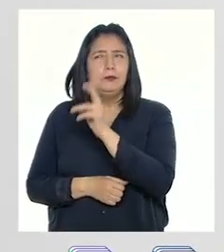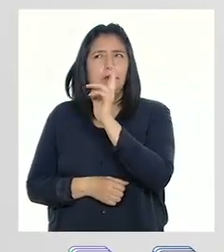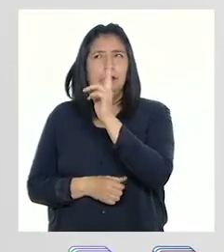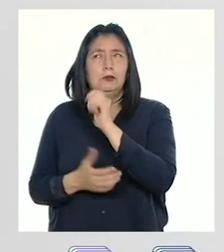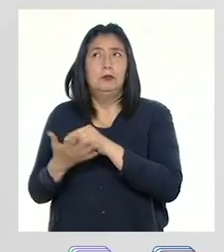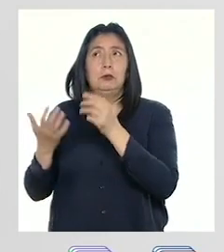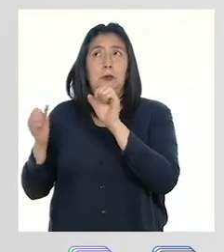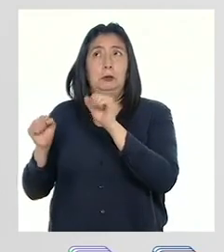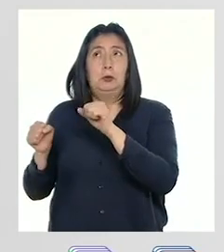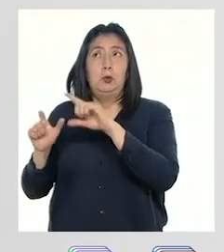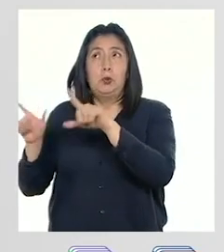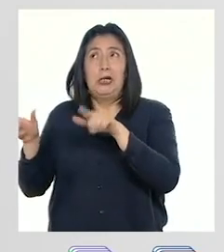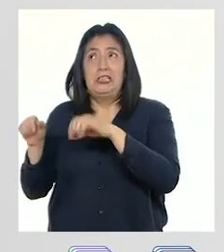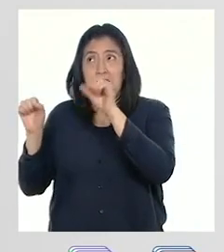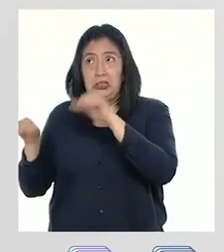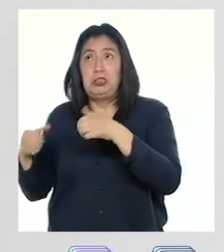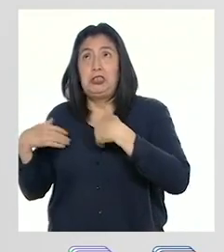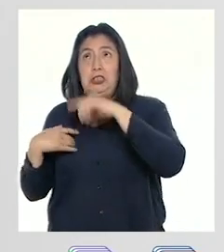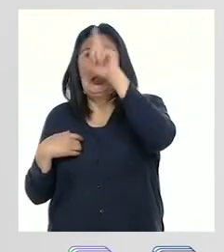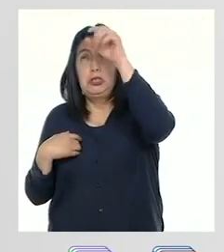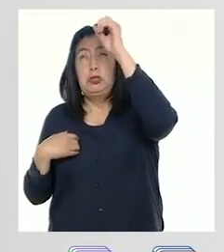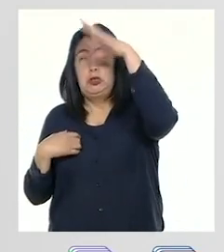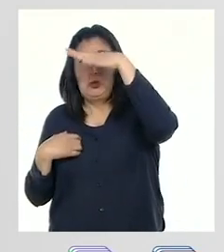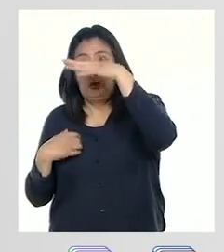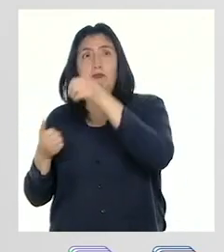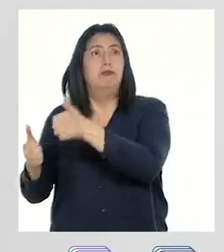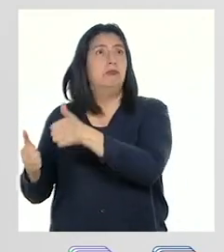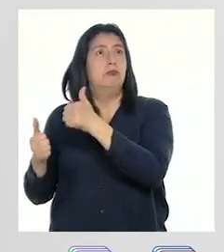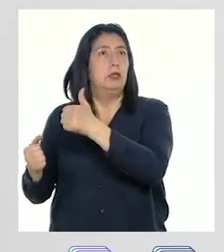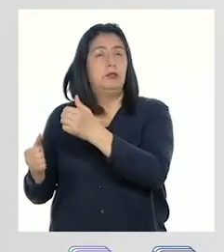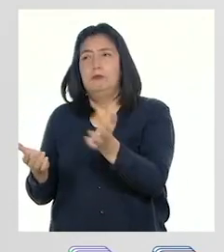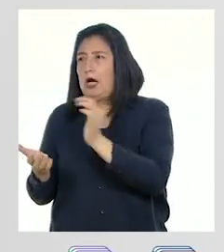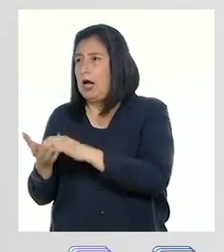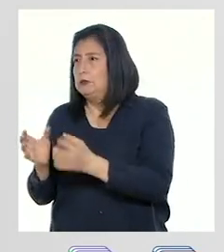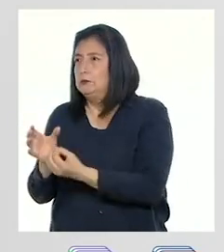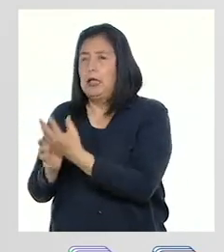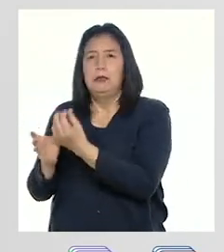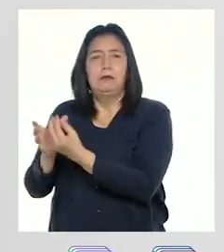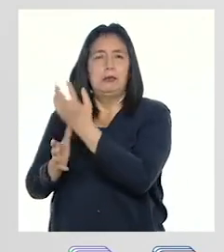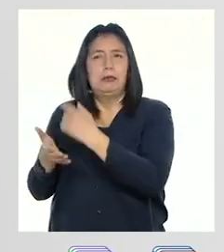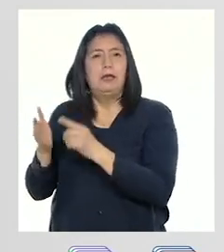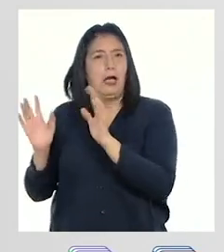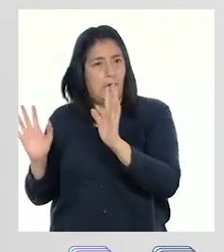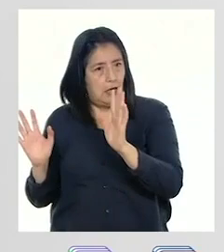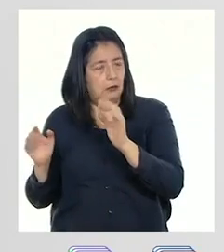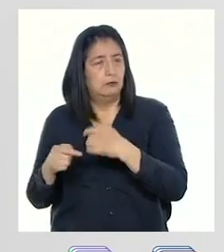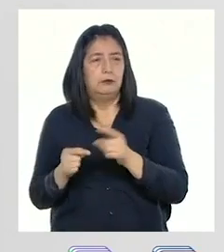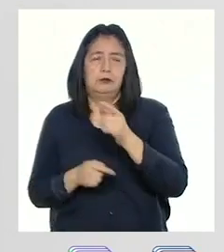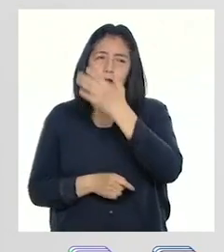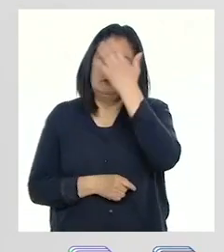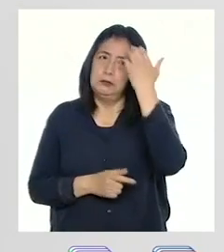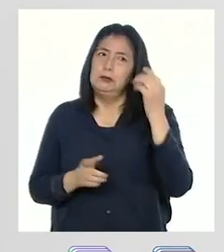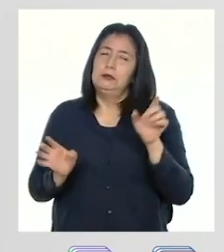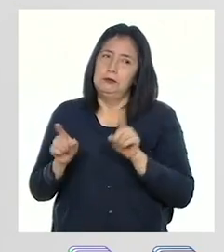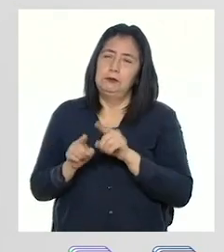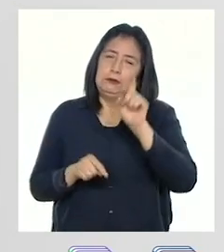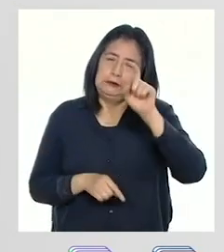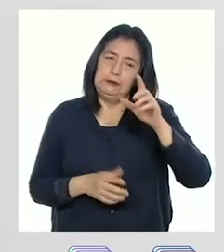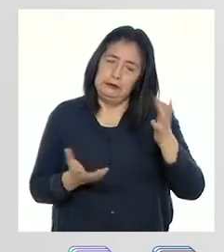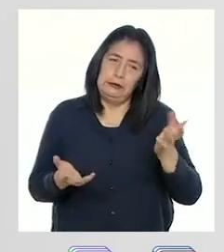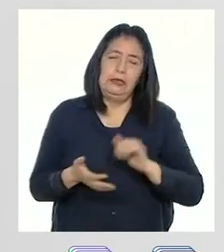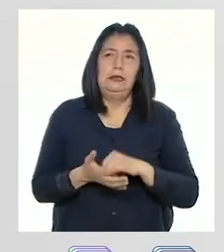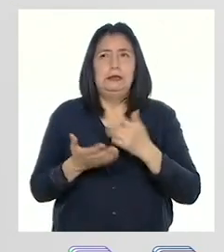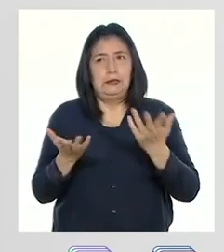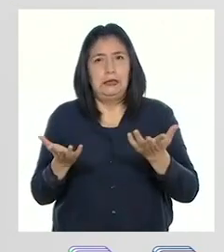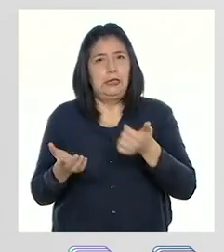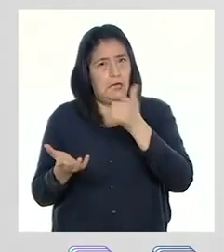que cuentan con una adecuada cantidad de luz solar son óptimos para que haya más plantas. Pero eso sí, sin olvidar que también se necesita que